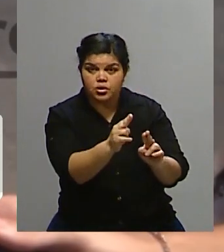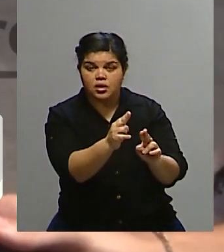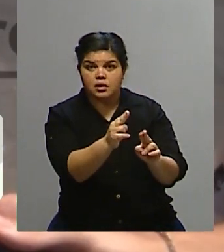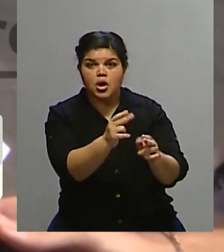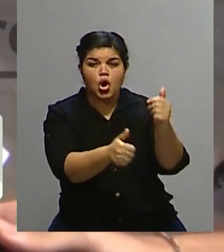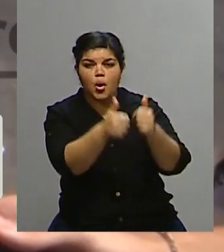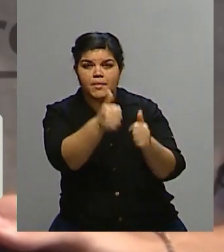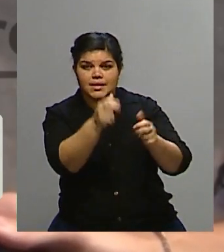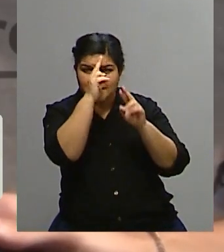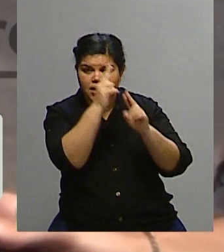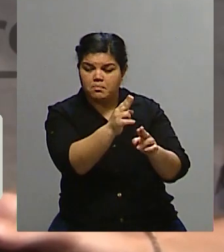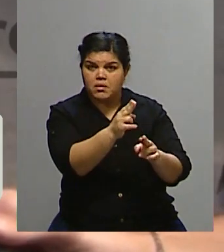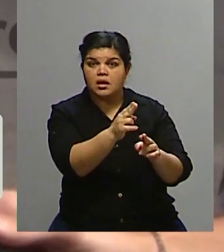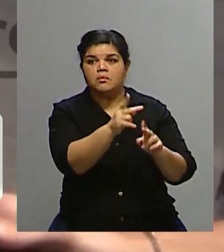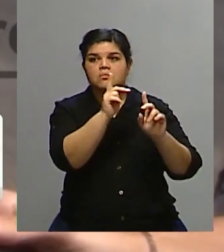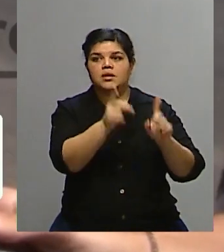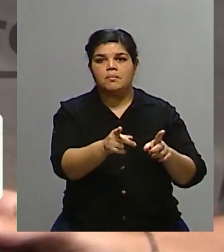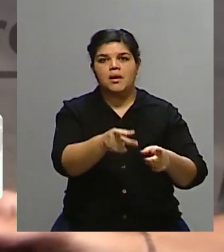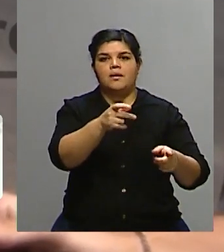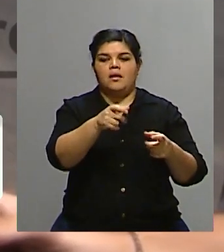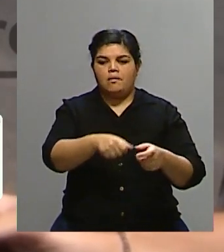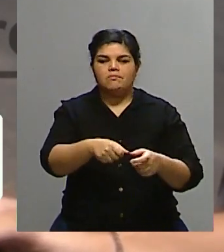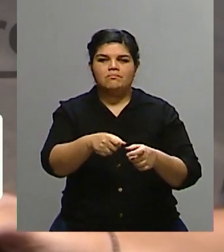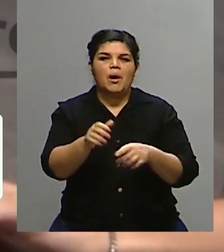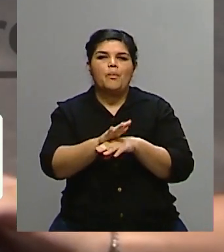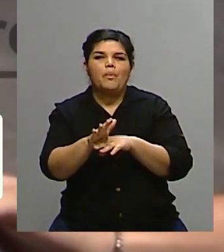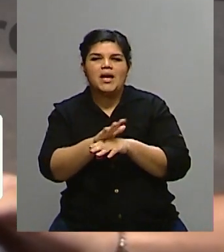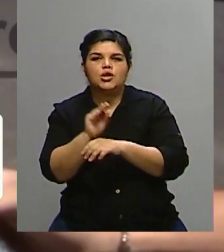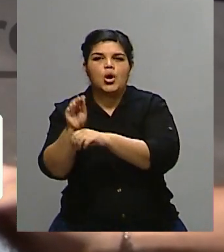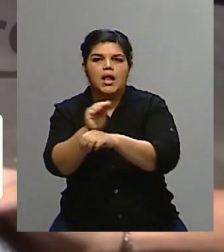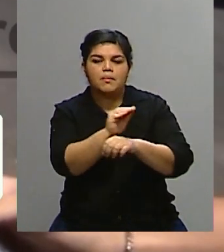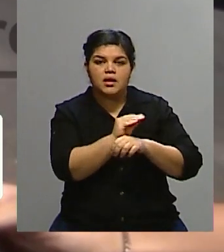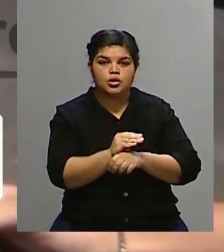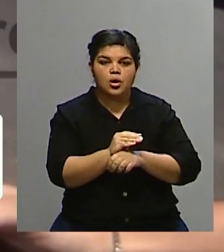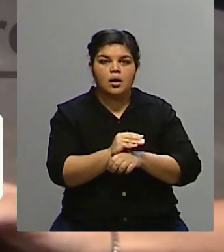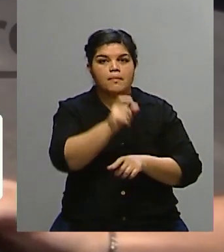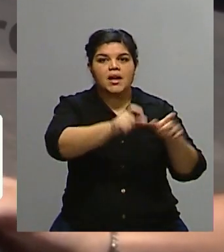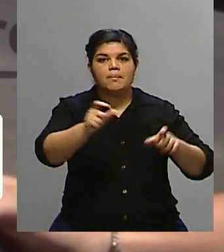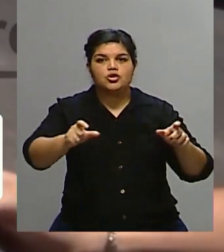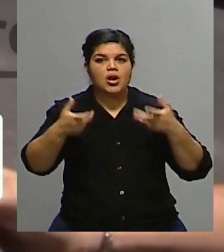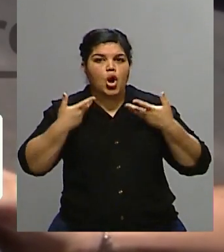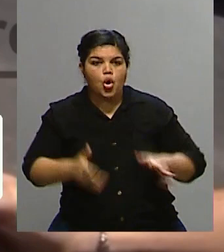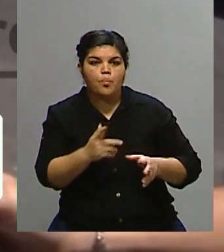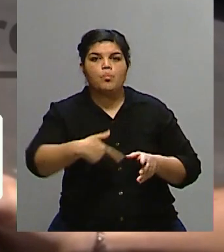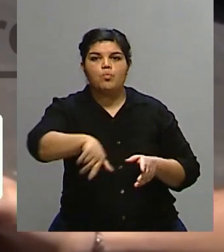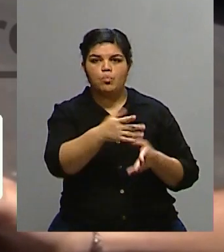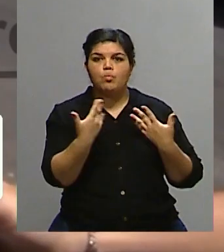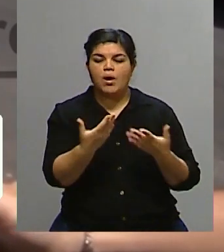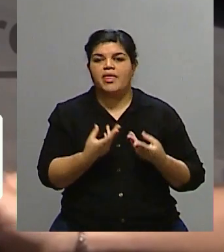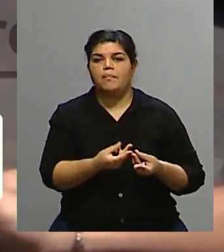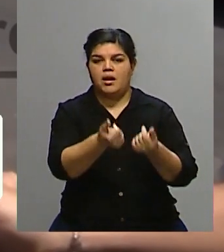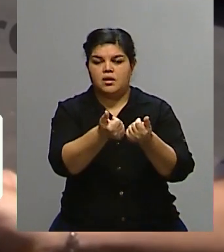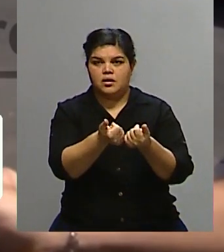productos, entre 20 o 30, que le garanticemos a la ciudadanía. Le recuerdo que en nuestro país hemos fijado precios